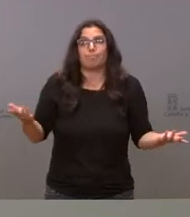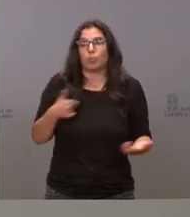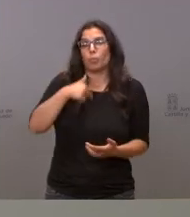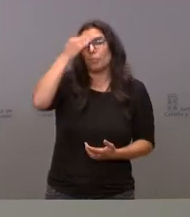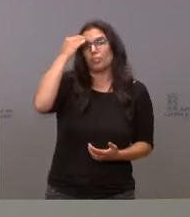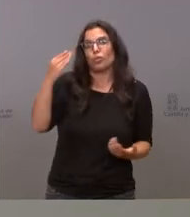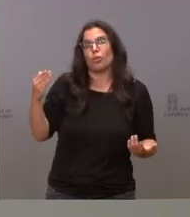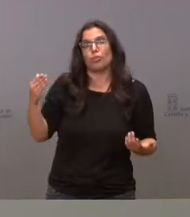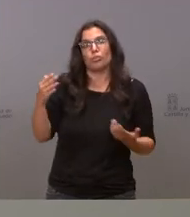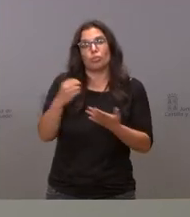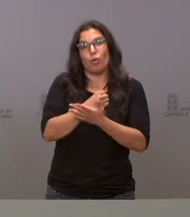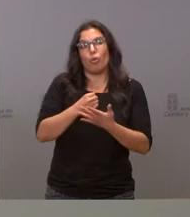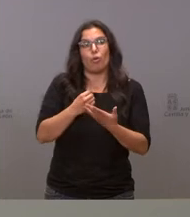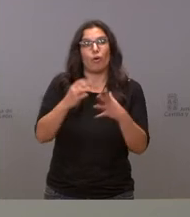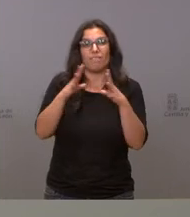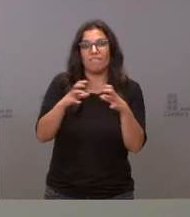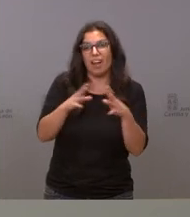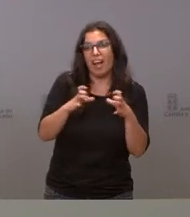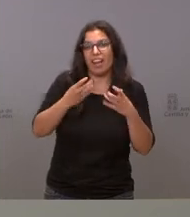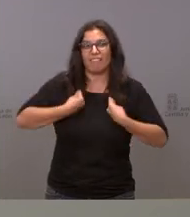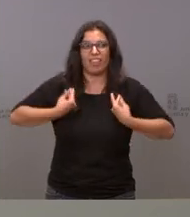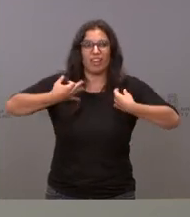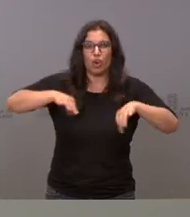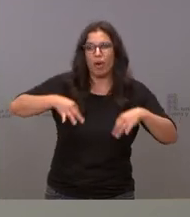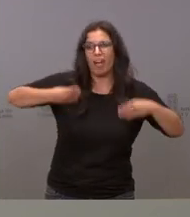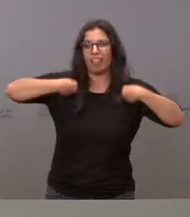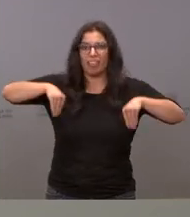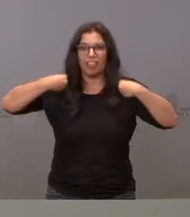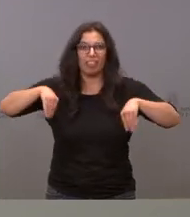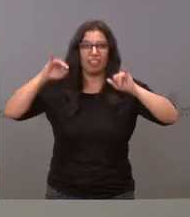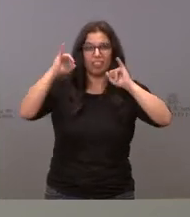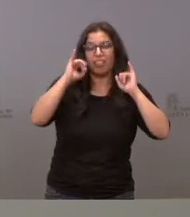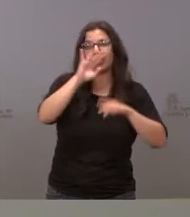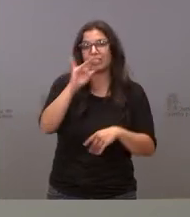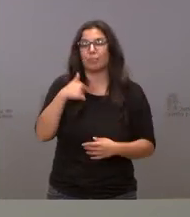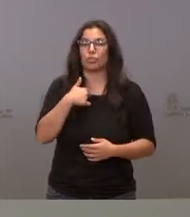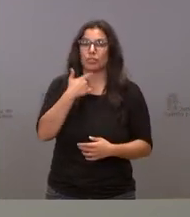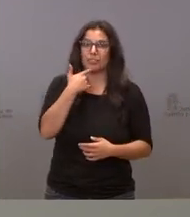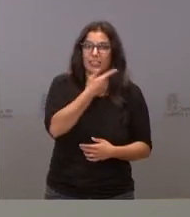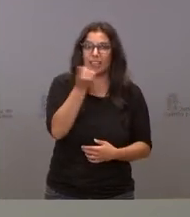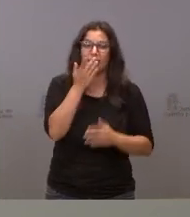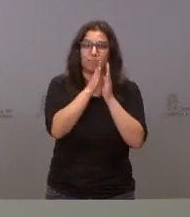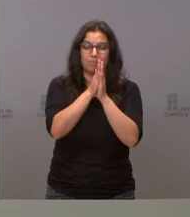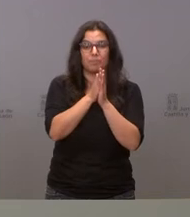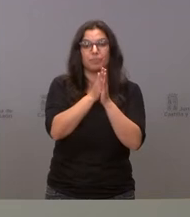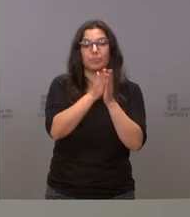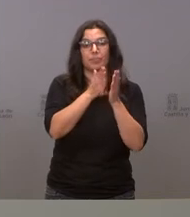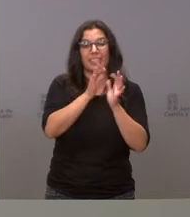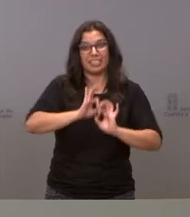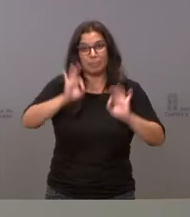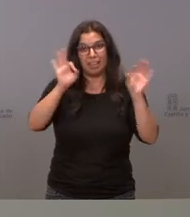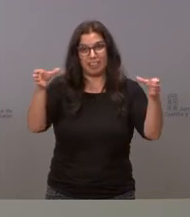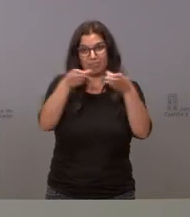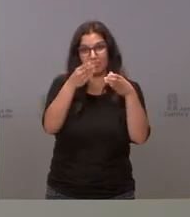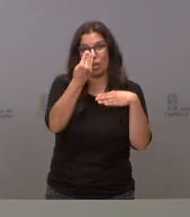el mundo tiene tiene ganas de normalizar de disfrutar pero desde luego sí que quiero hacerles un llamamiento muy especial